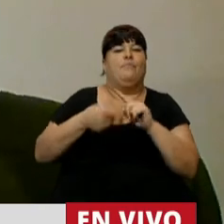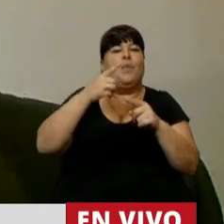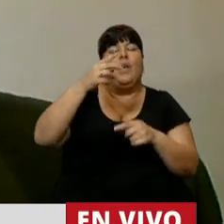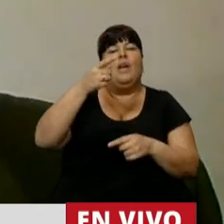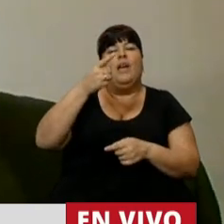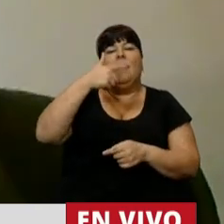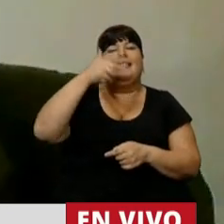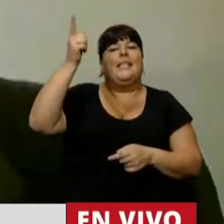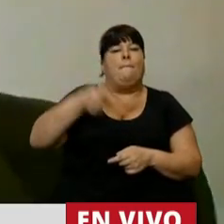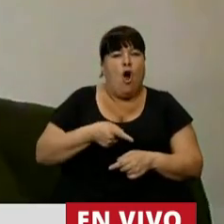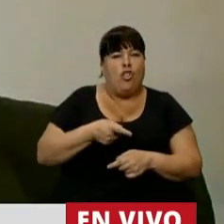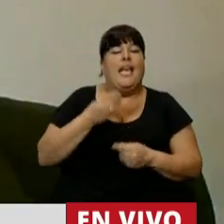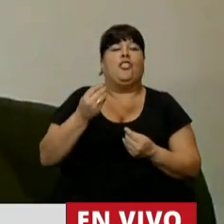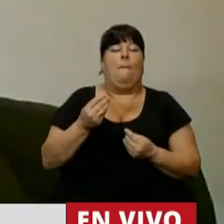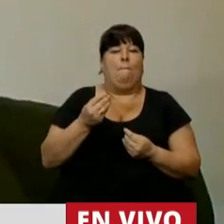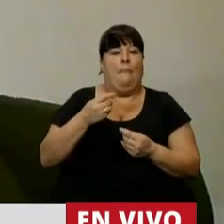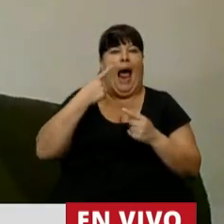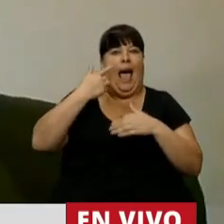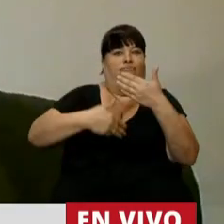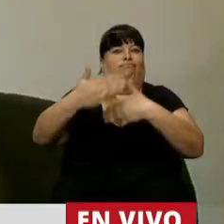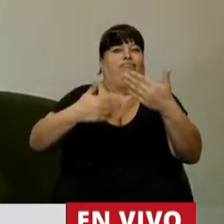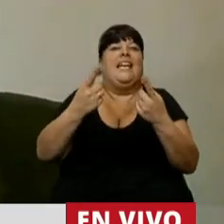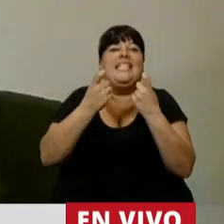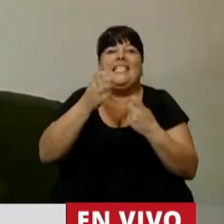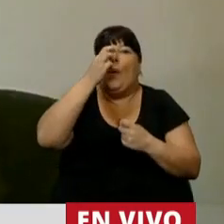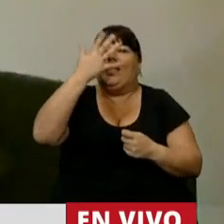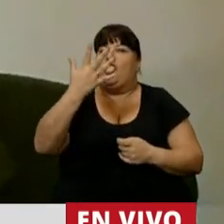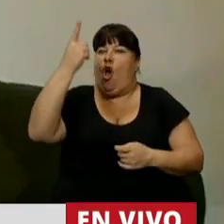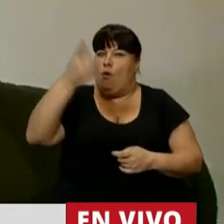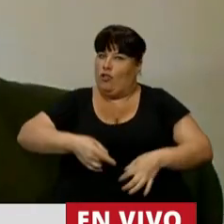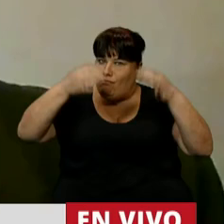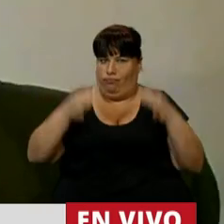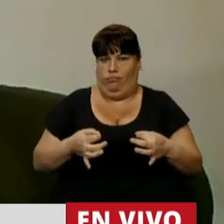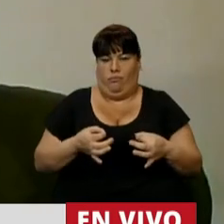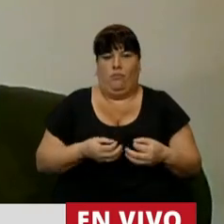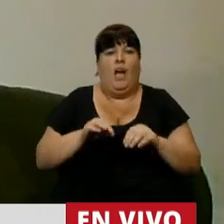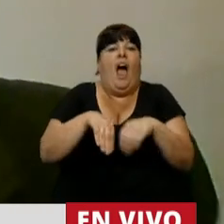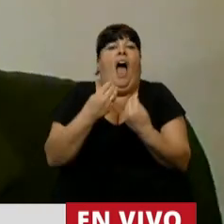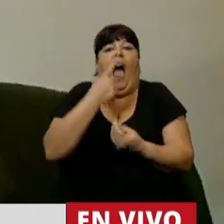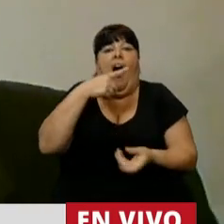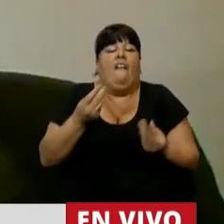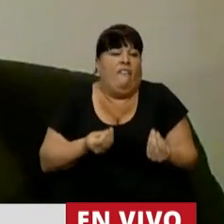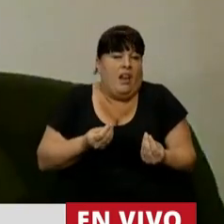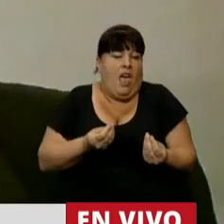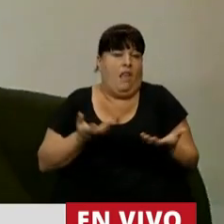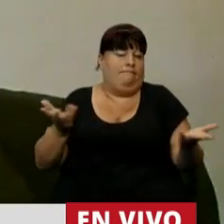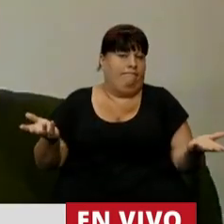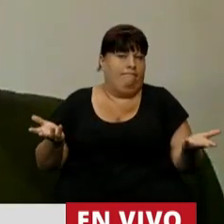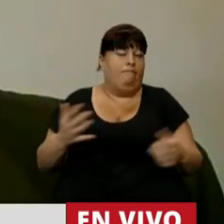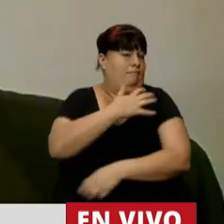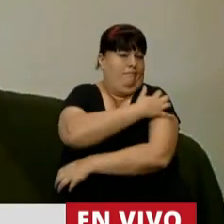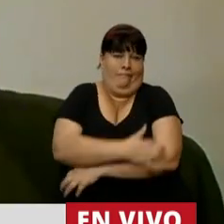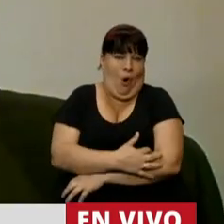17% cuando para crecer de manera sustentable precisamos el 25% ¿cuál fue el resultado? bueno la